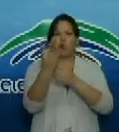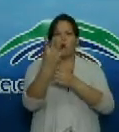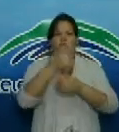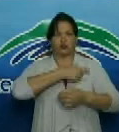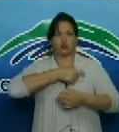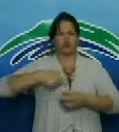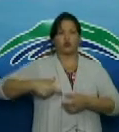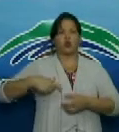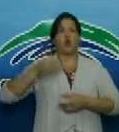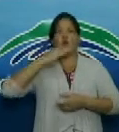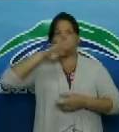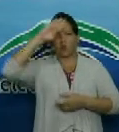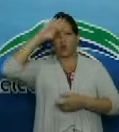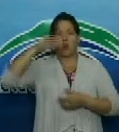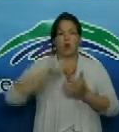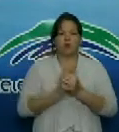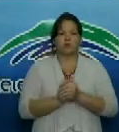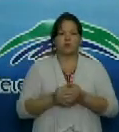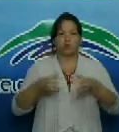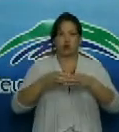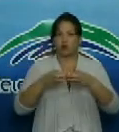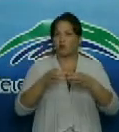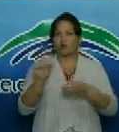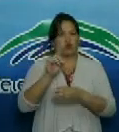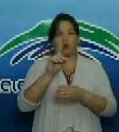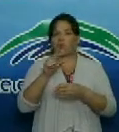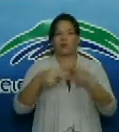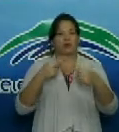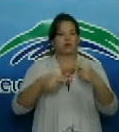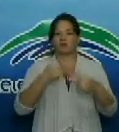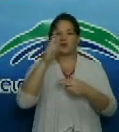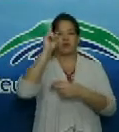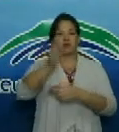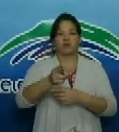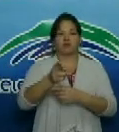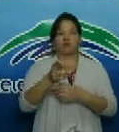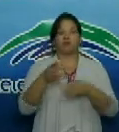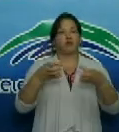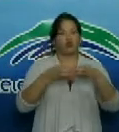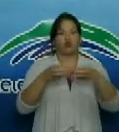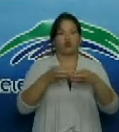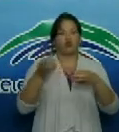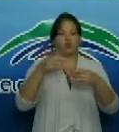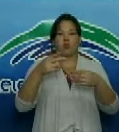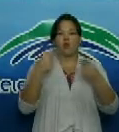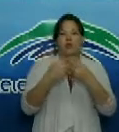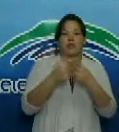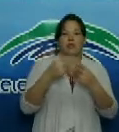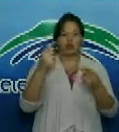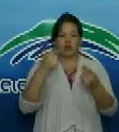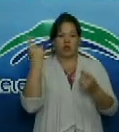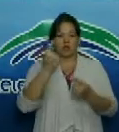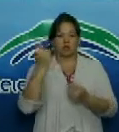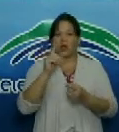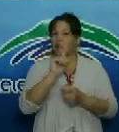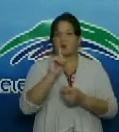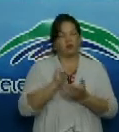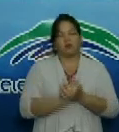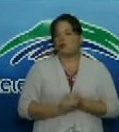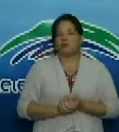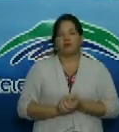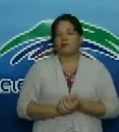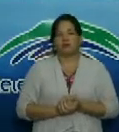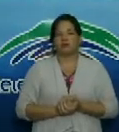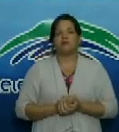letras no va a poder dirigir nuestras series nacionales ¿qué usted opina? yo estoy de acuerdo siempre pensé que el que